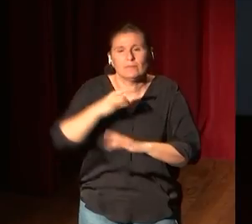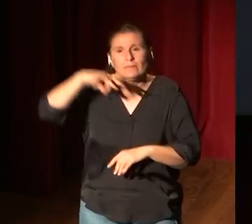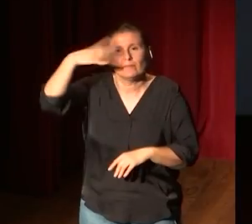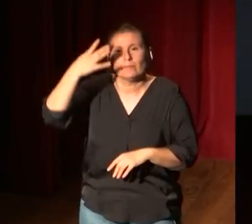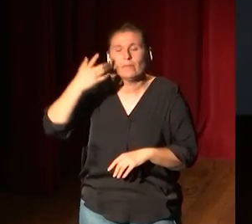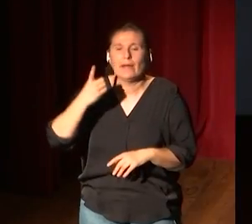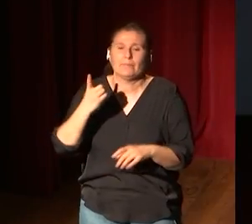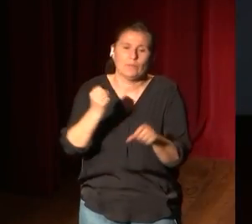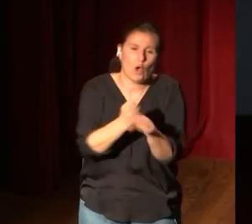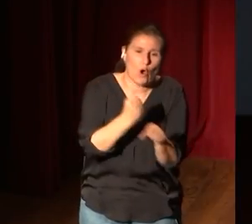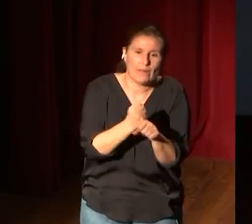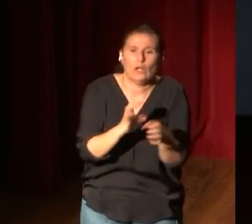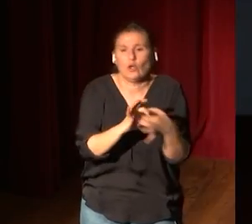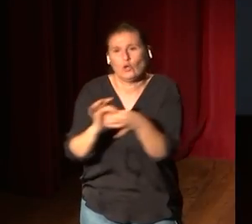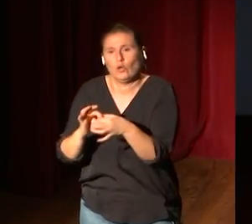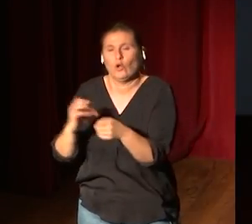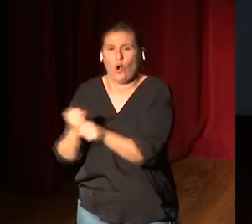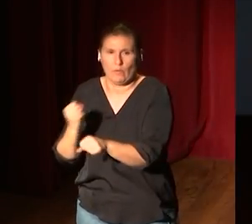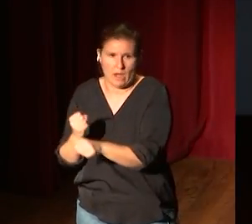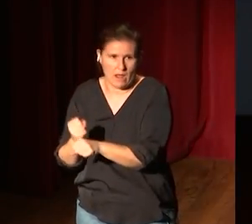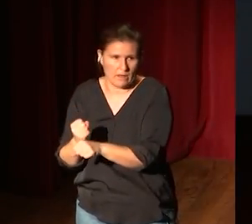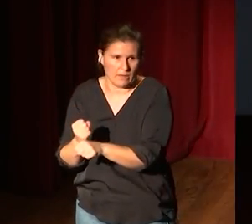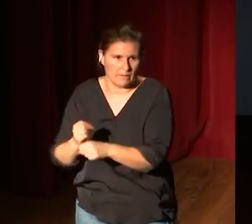al lado de obra. Bien.